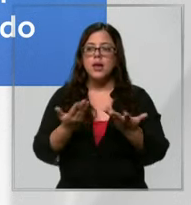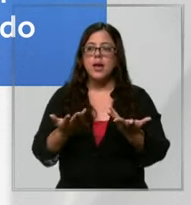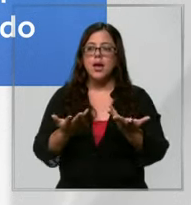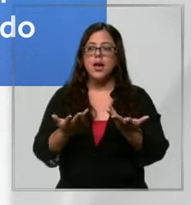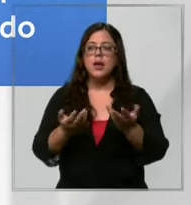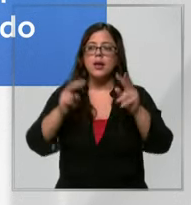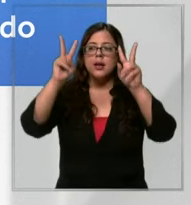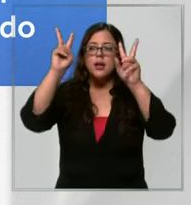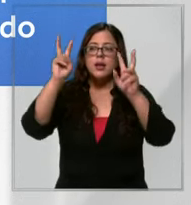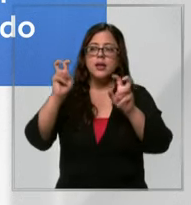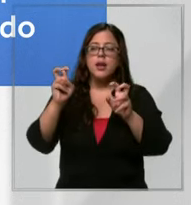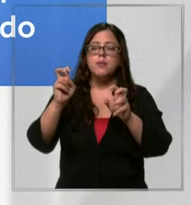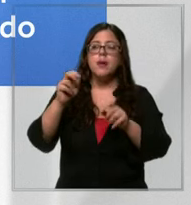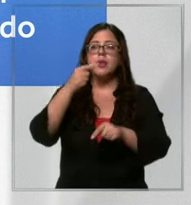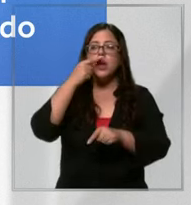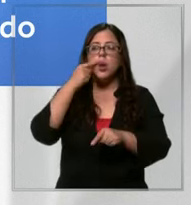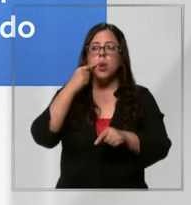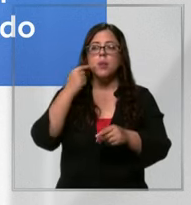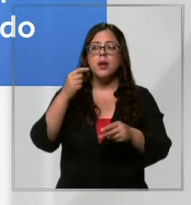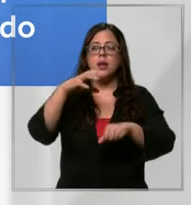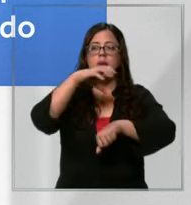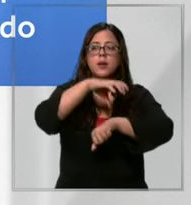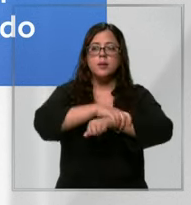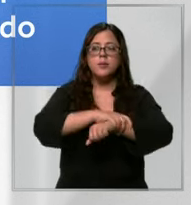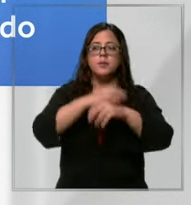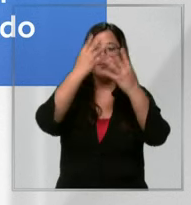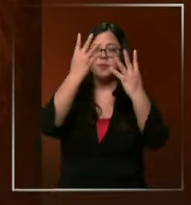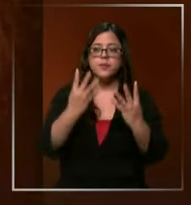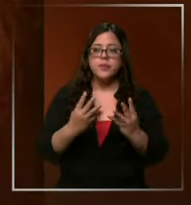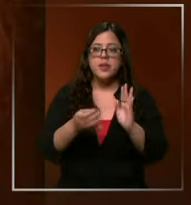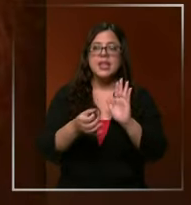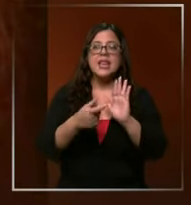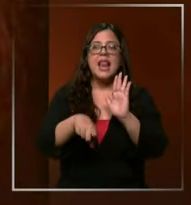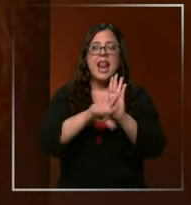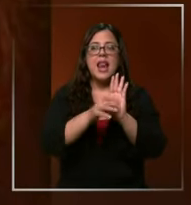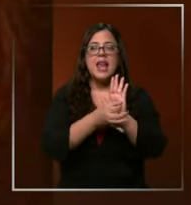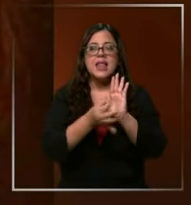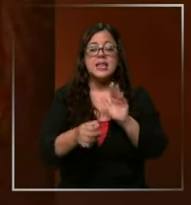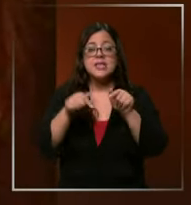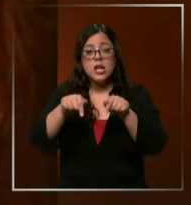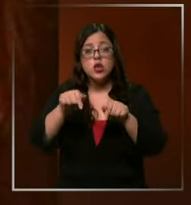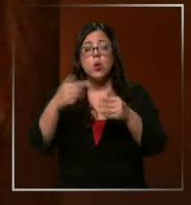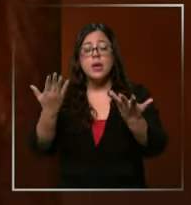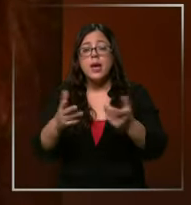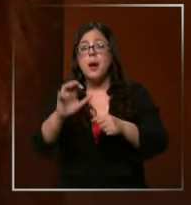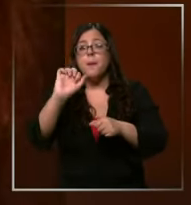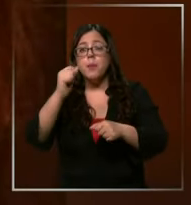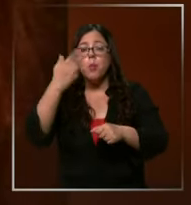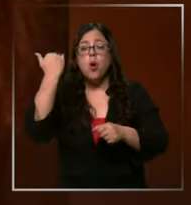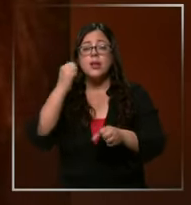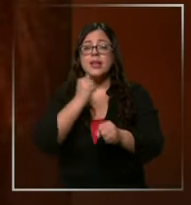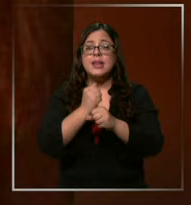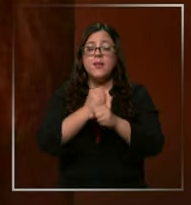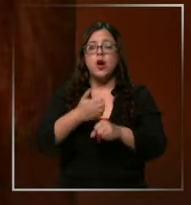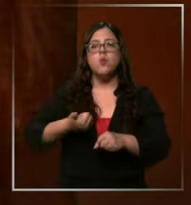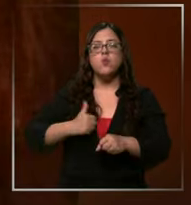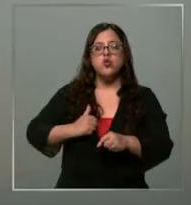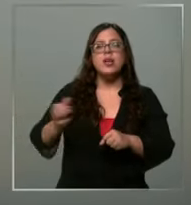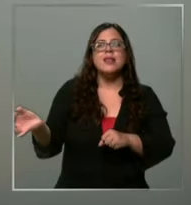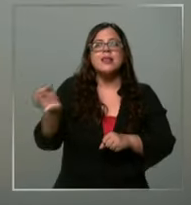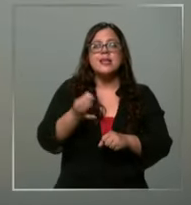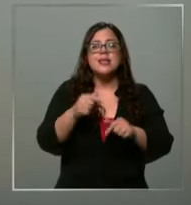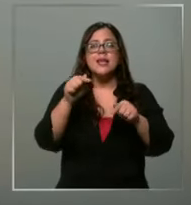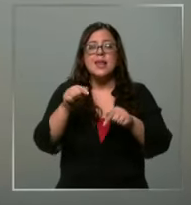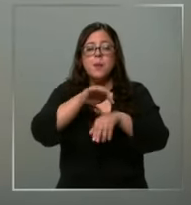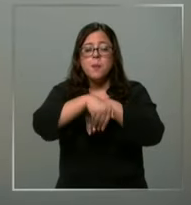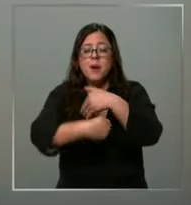adoptar respecto del imputado el máximo de cautela previsto en la ley. Esto pese a que en una primera instancia el trabajo policial estableció que